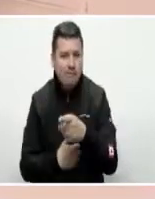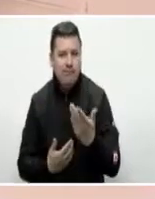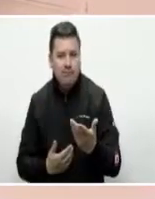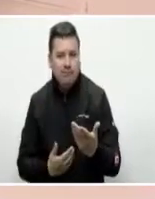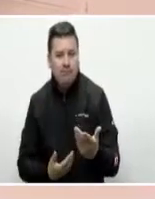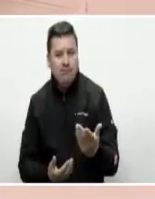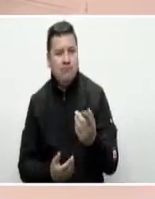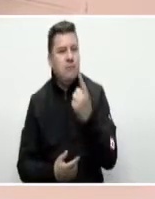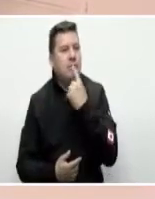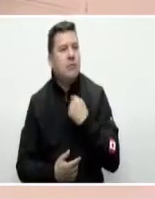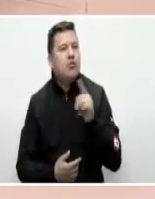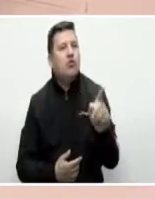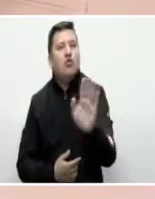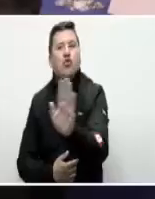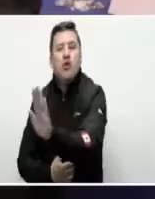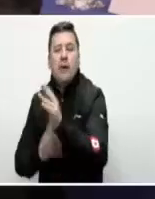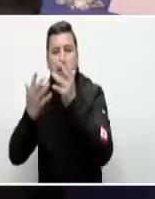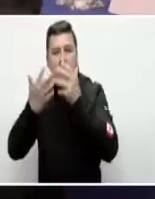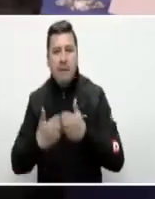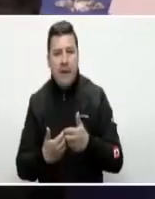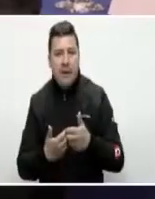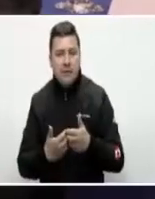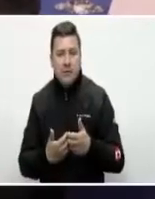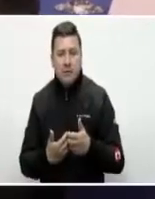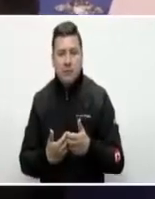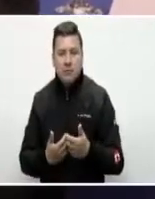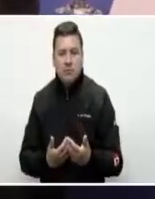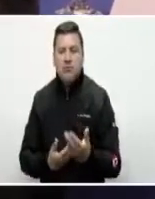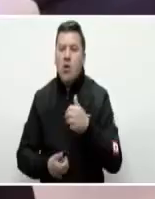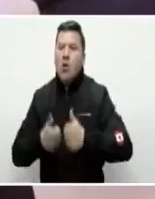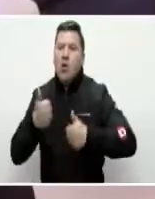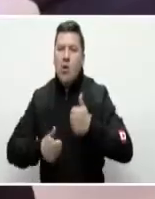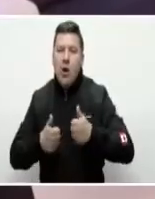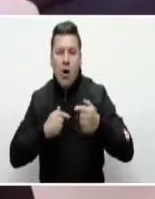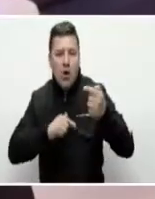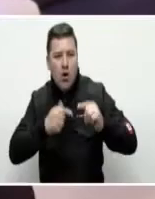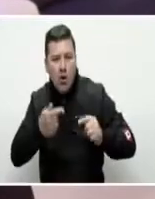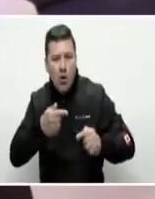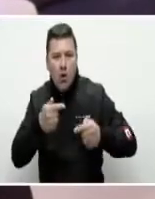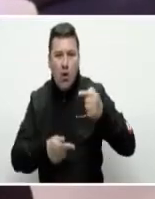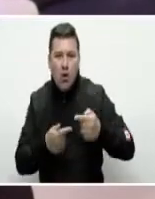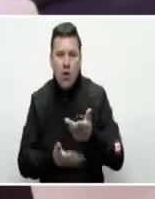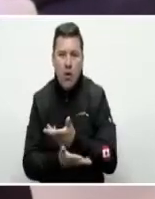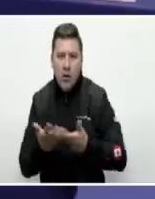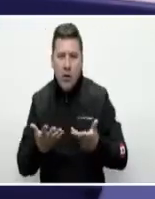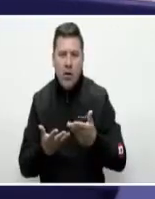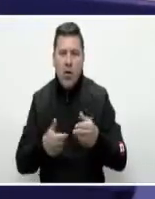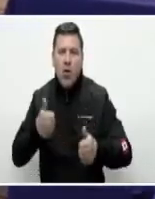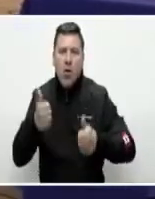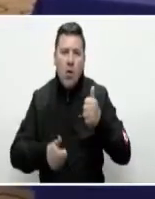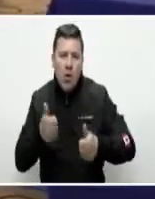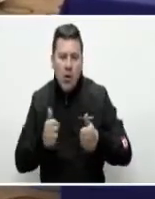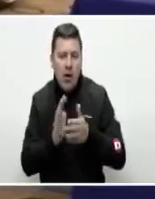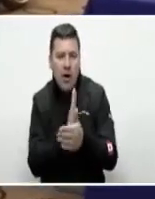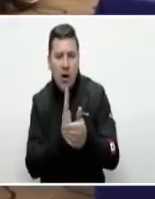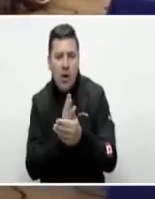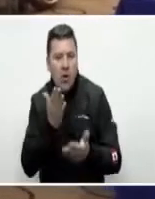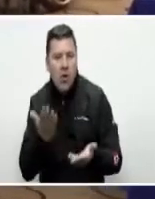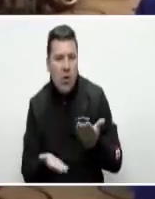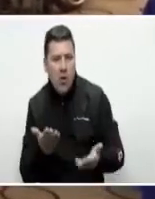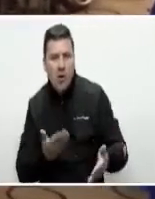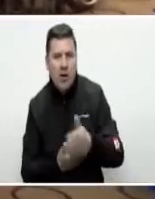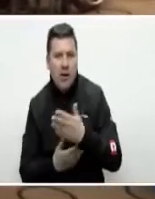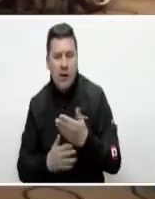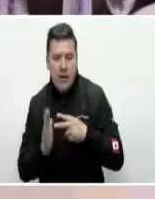nos tienen que decir a nosotros, al SENA en particular, cuáles son las competencias, cuáles son las habilidades, cuáles son las destrezas, no